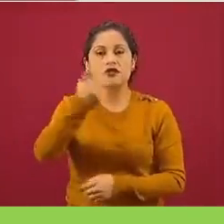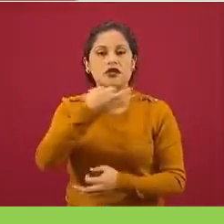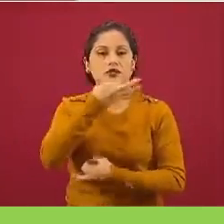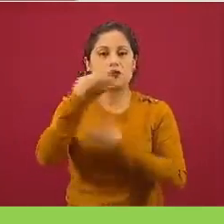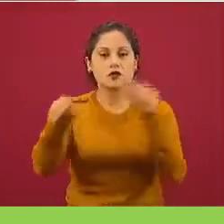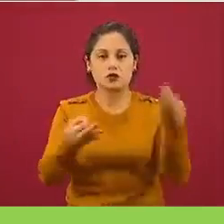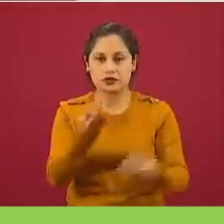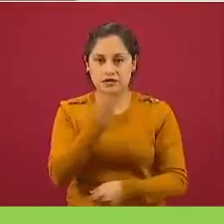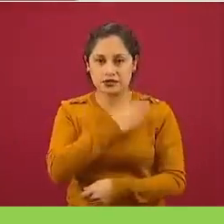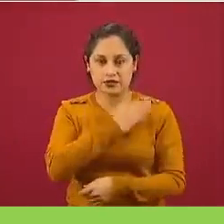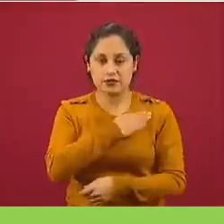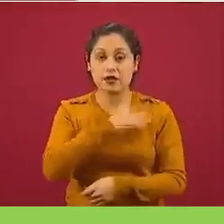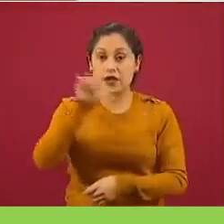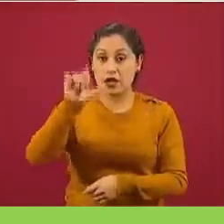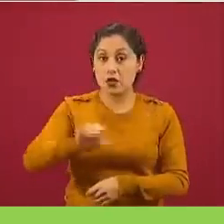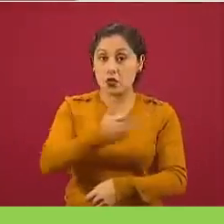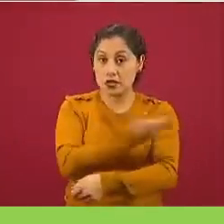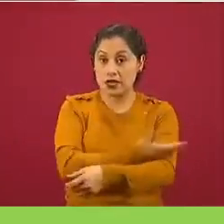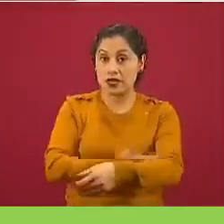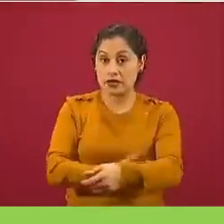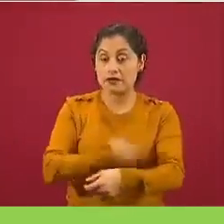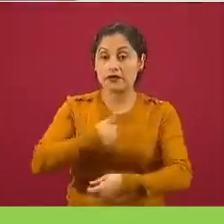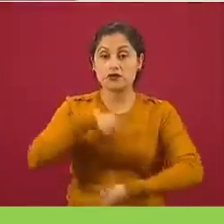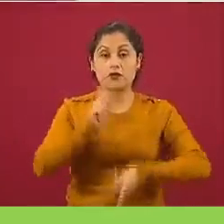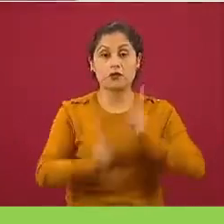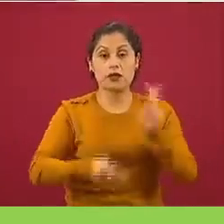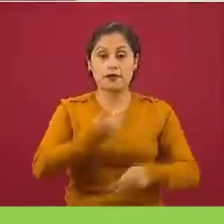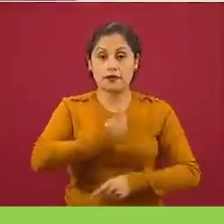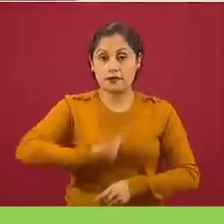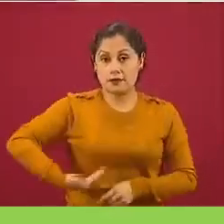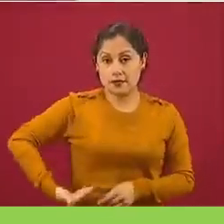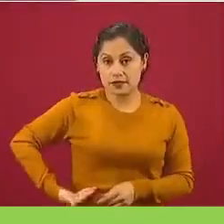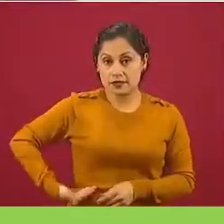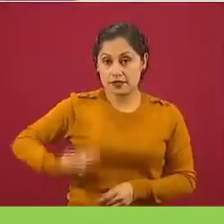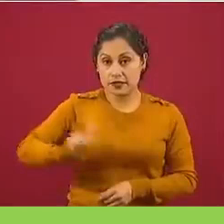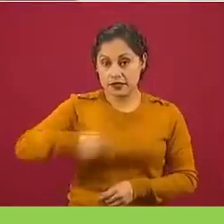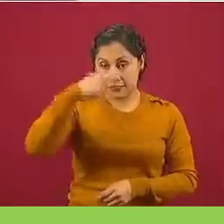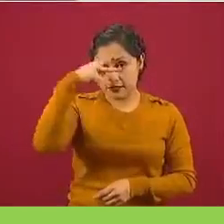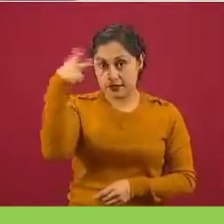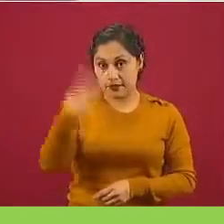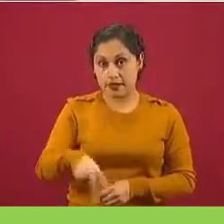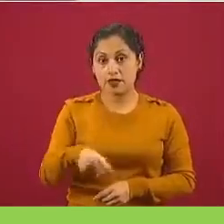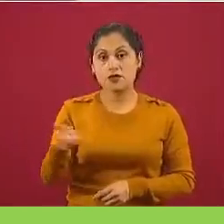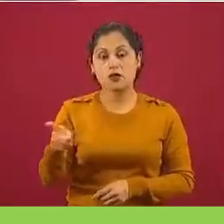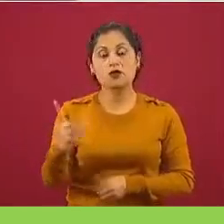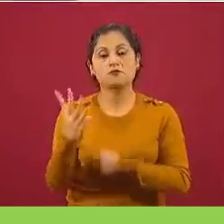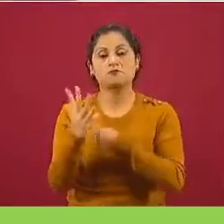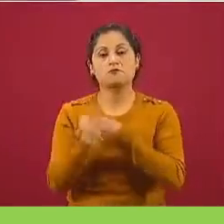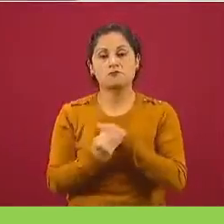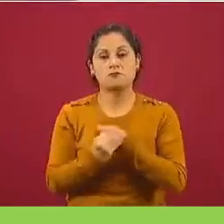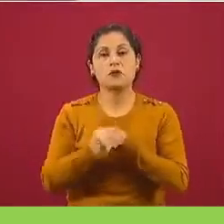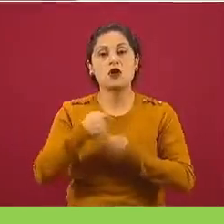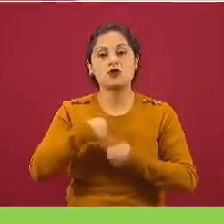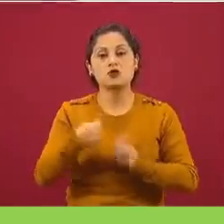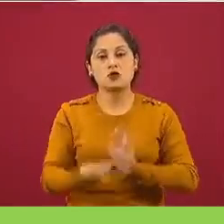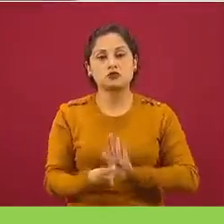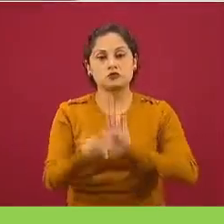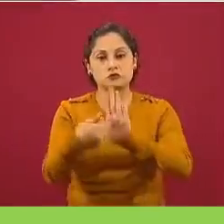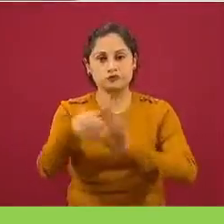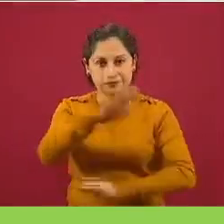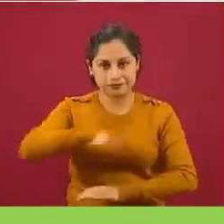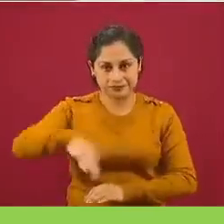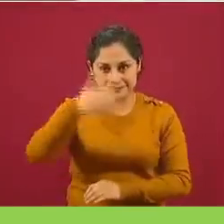que hablé con el presidente de la República, me autorizó dar a conocer a ustedes que